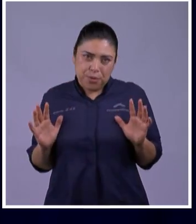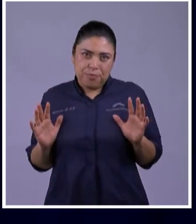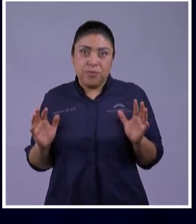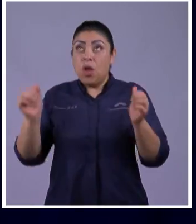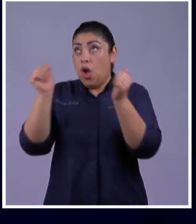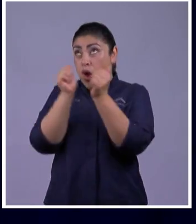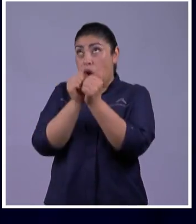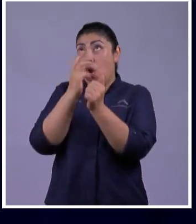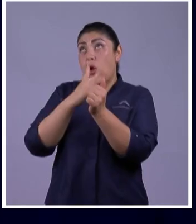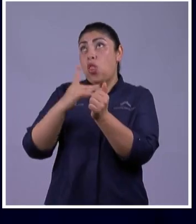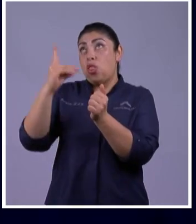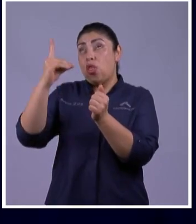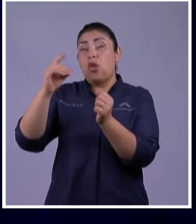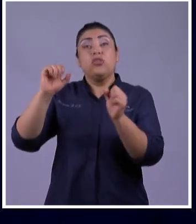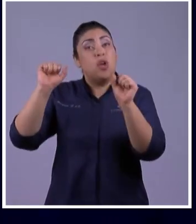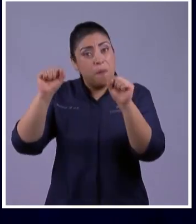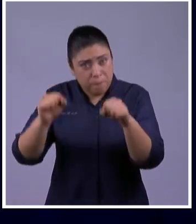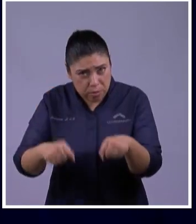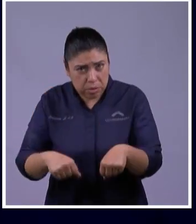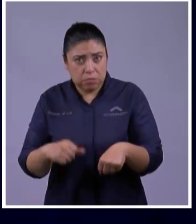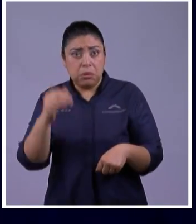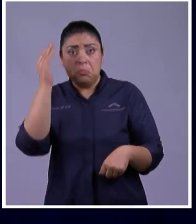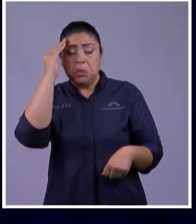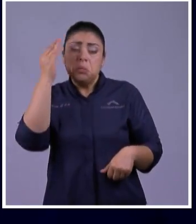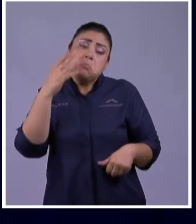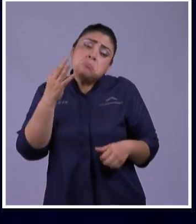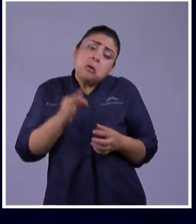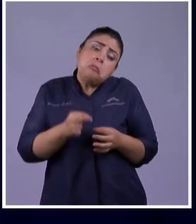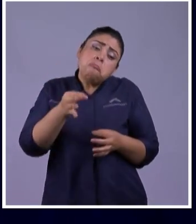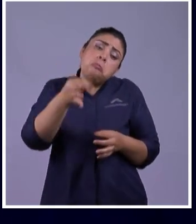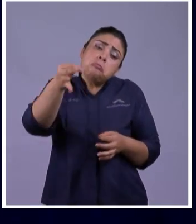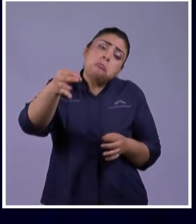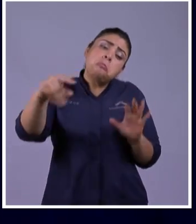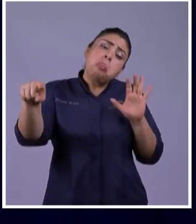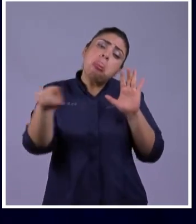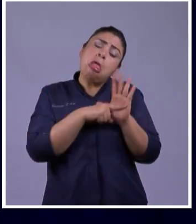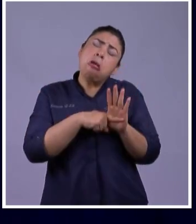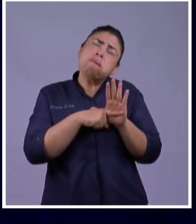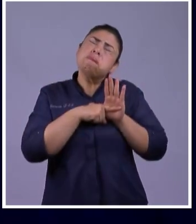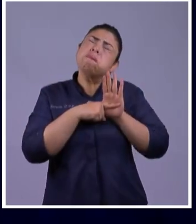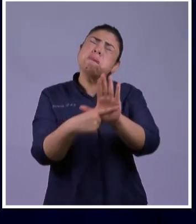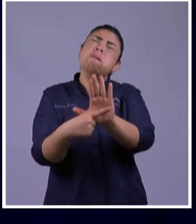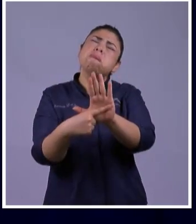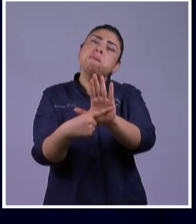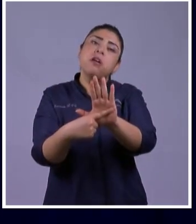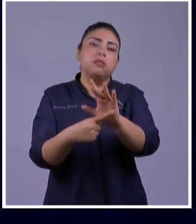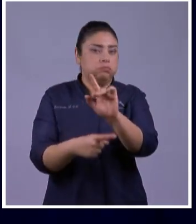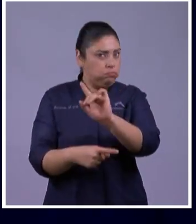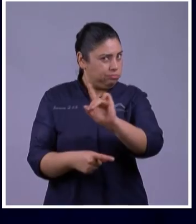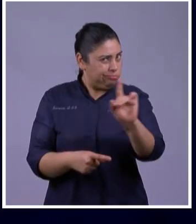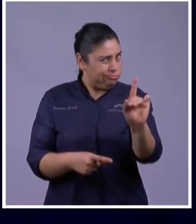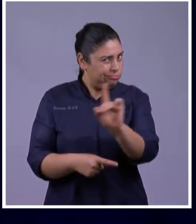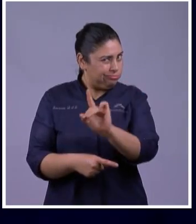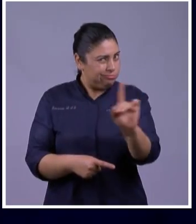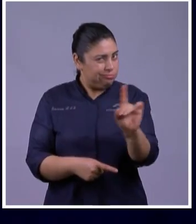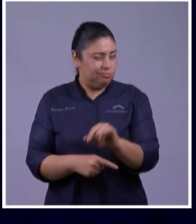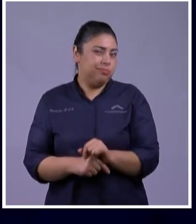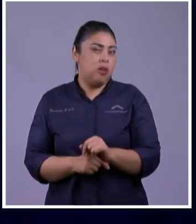pensar Que todo va a ser un mal nuevo normal Tiene que ser un mejor nuevo normal Si le podemos